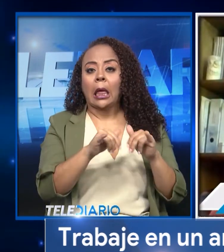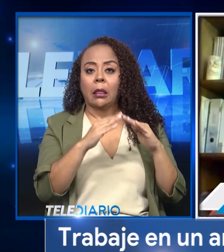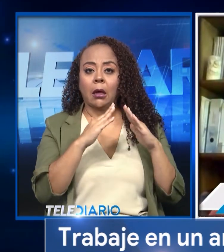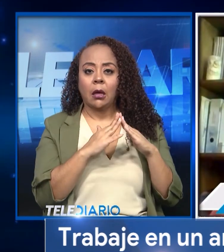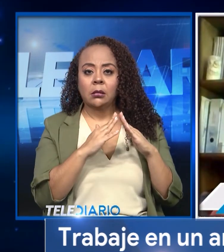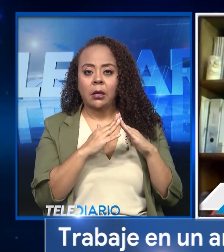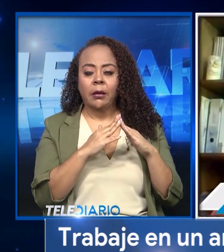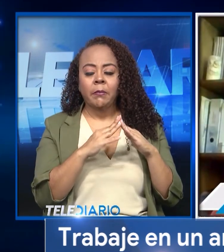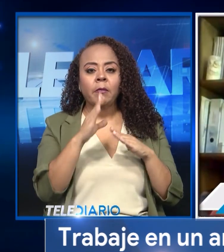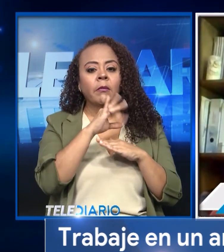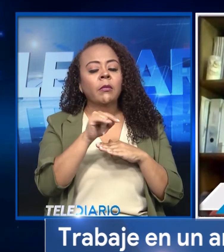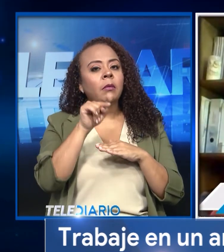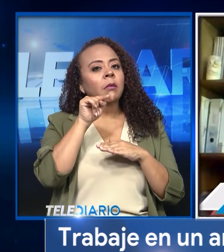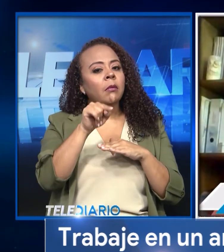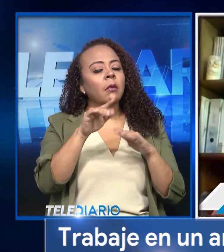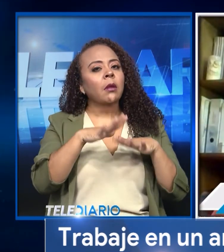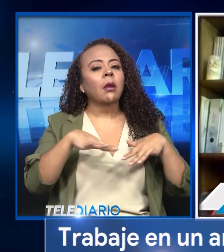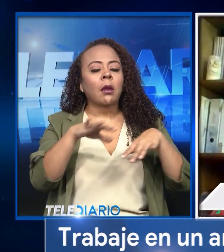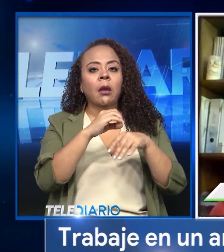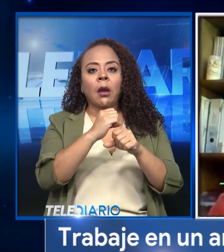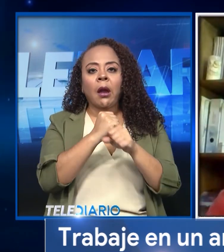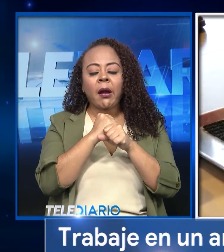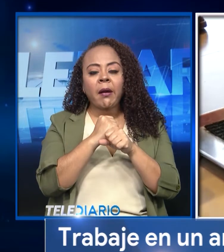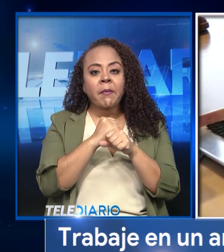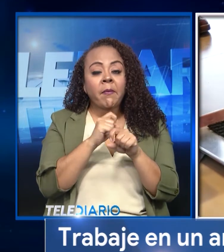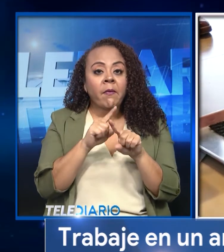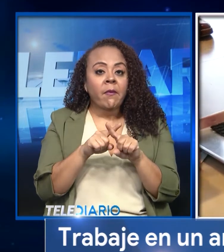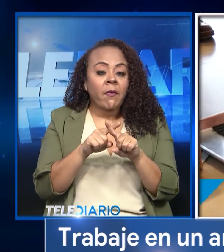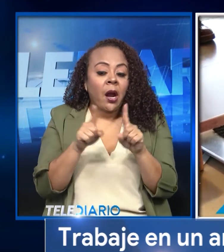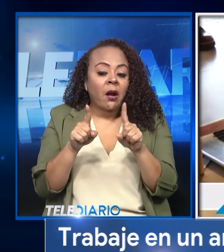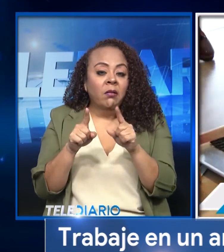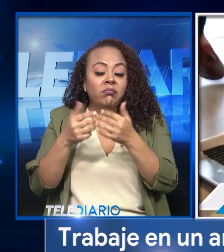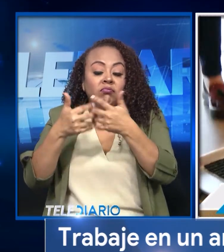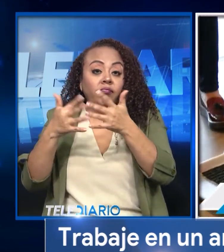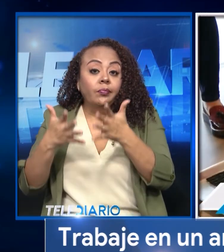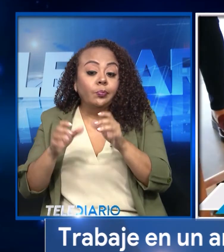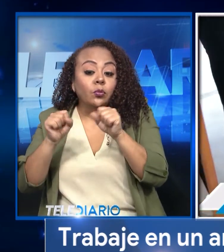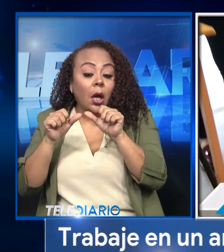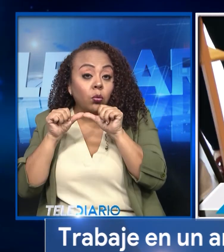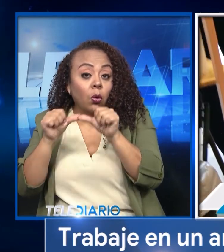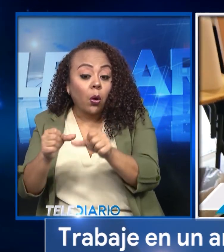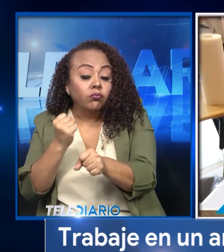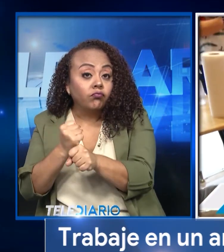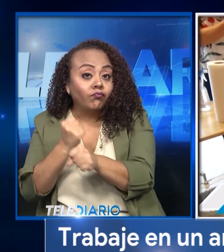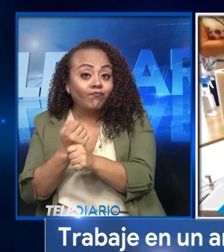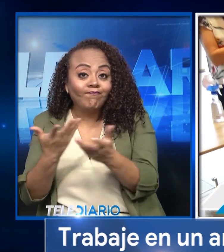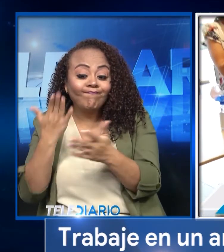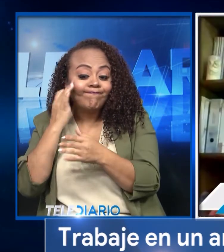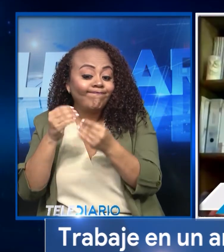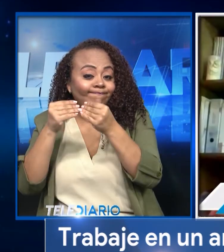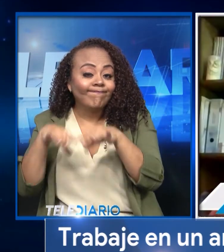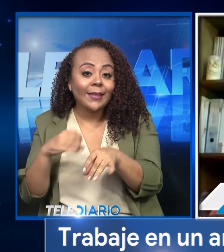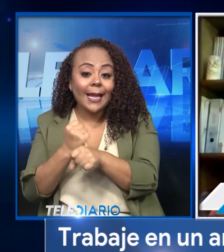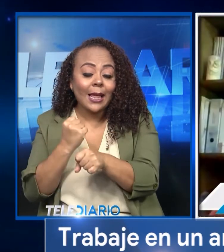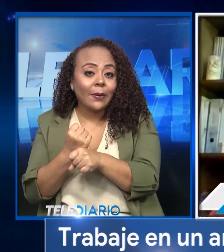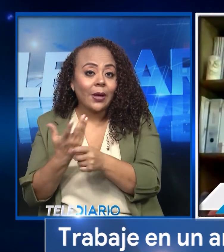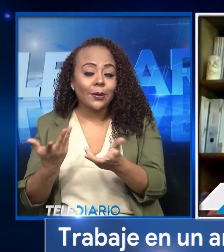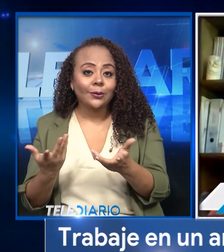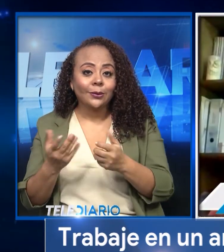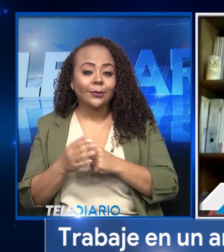y ese era el espacio seguro. Que las empresas puedan continuar operando porque si no se pierden los empleos